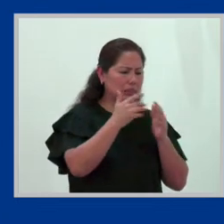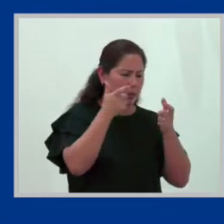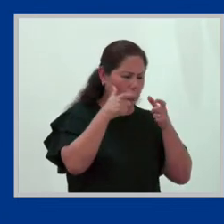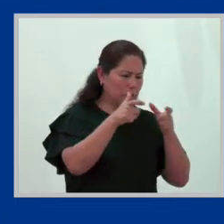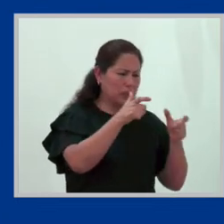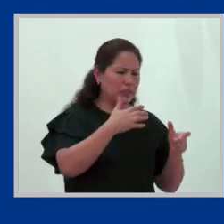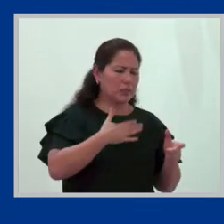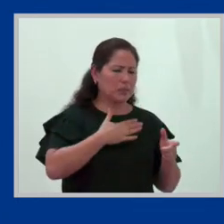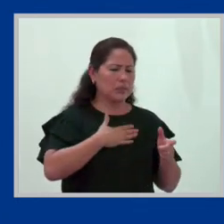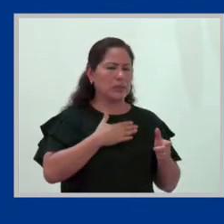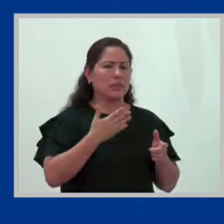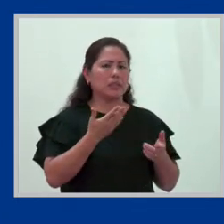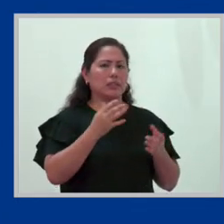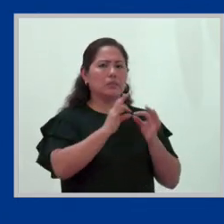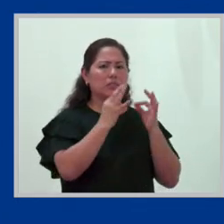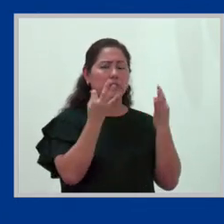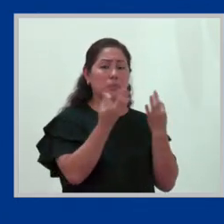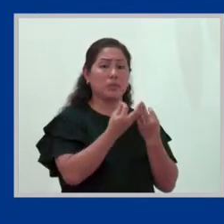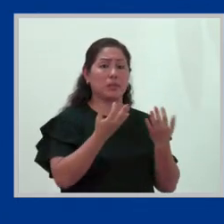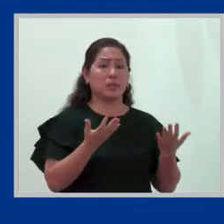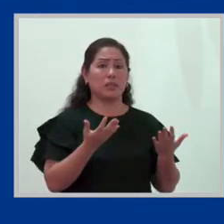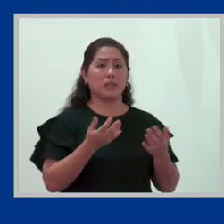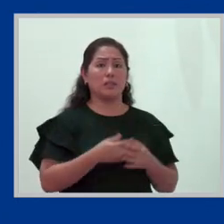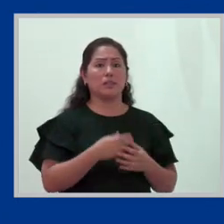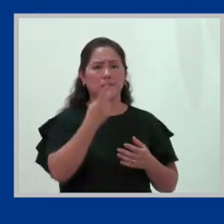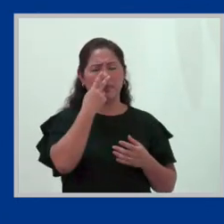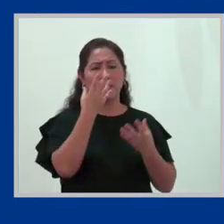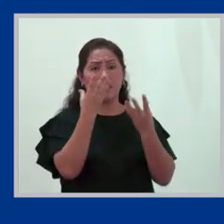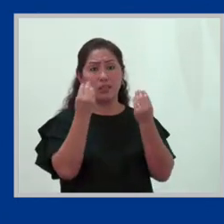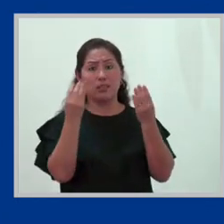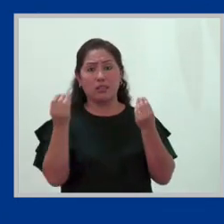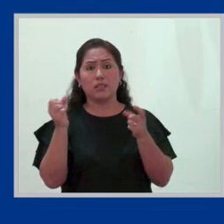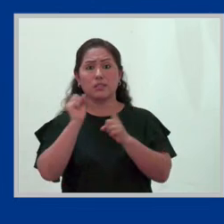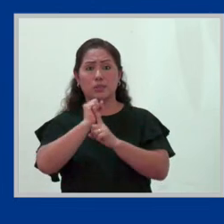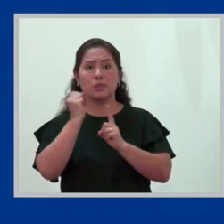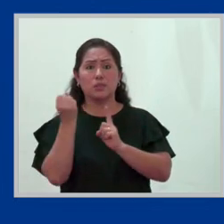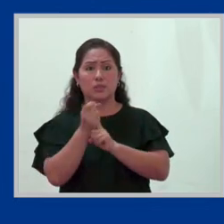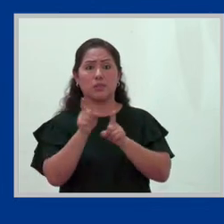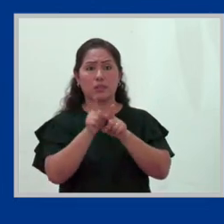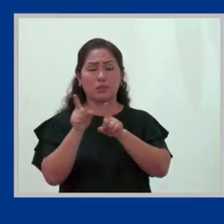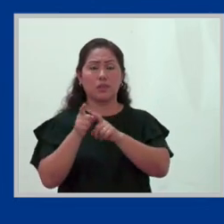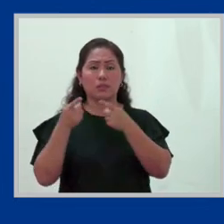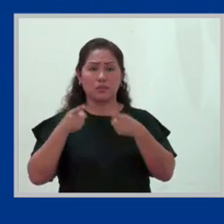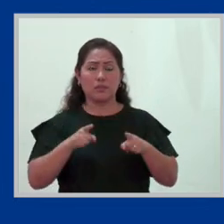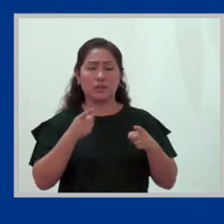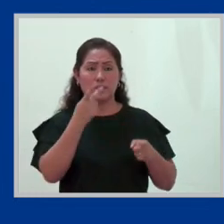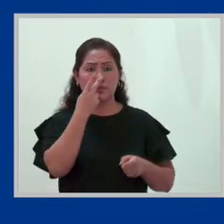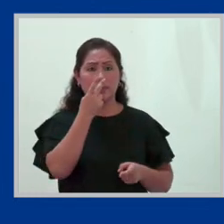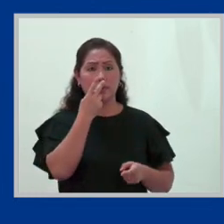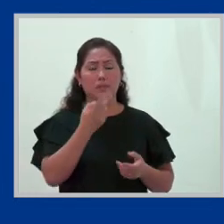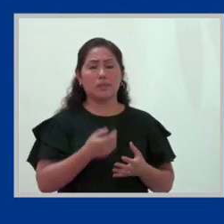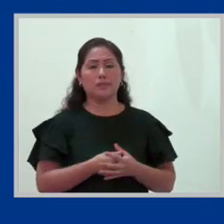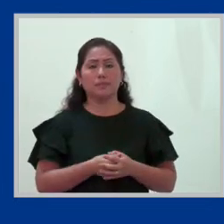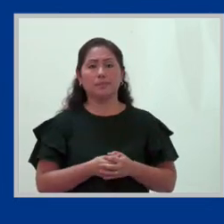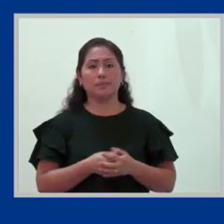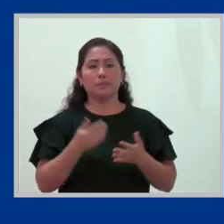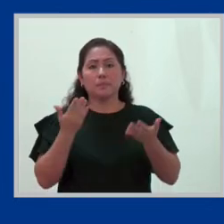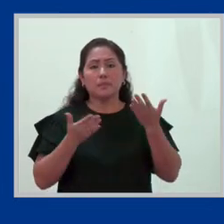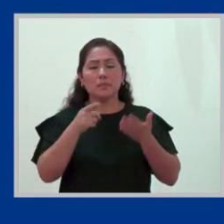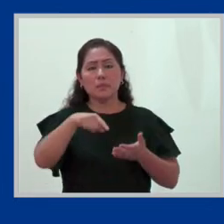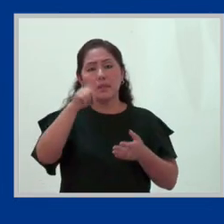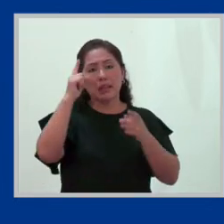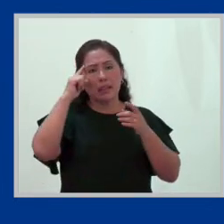los miembros de su familia? Esta situación, ¿no? Que probablemente no fue solamente una